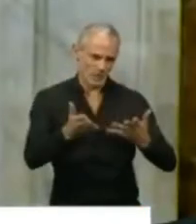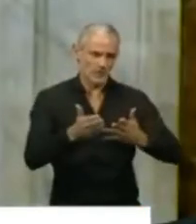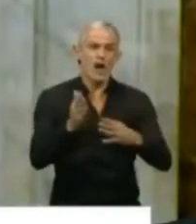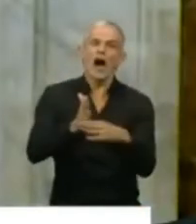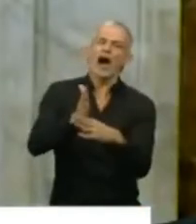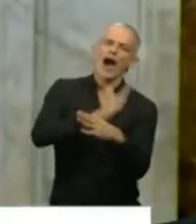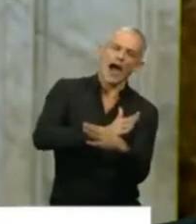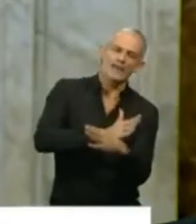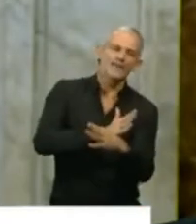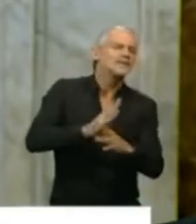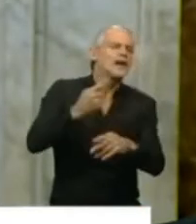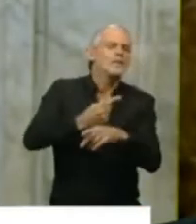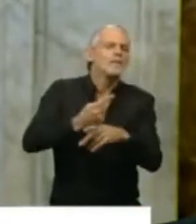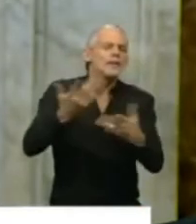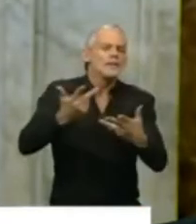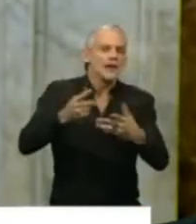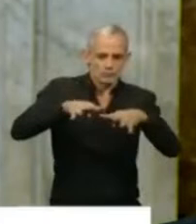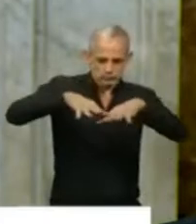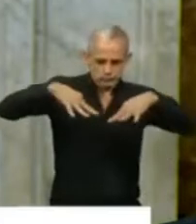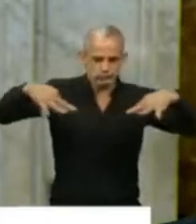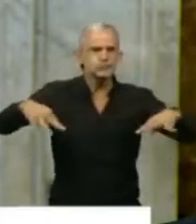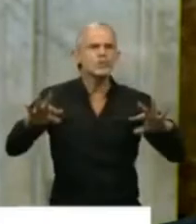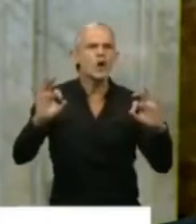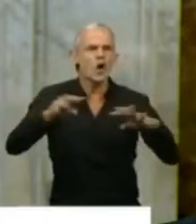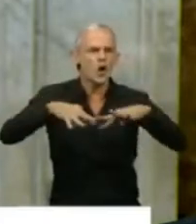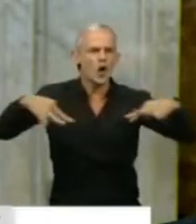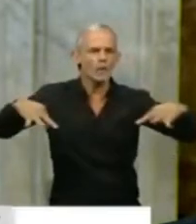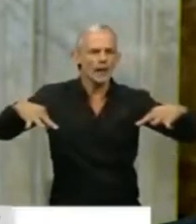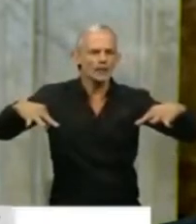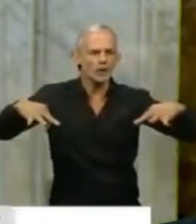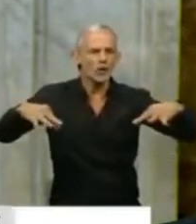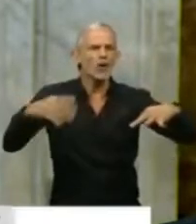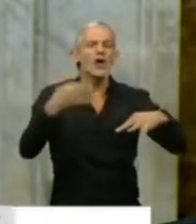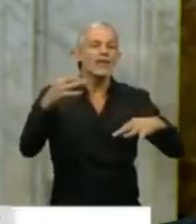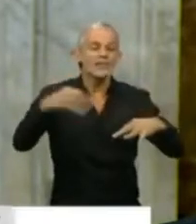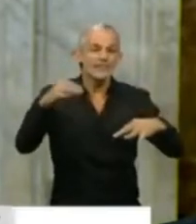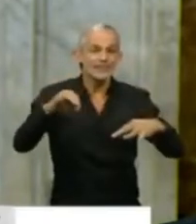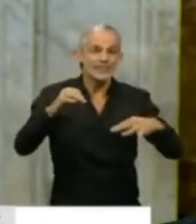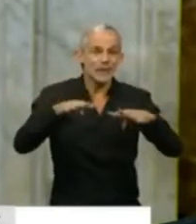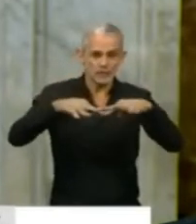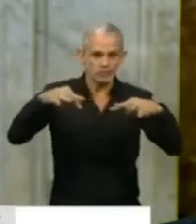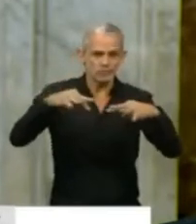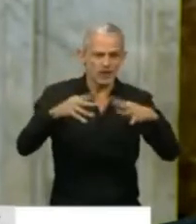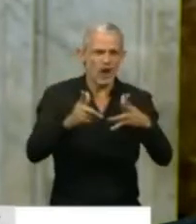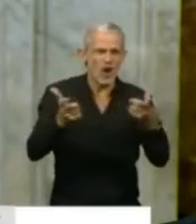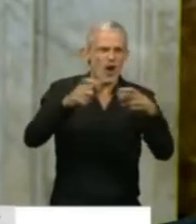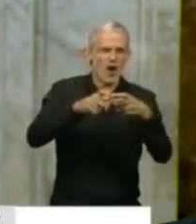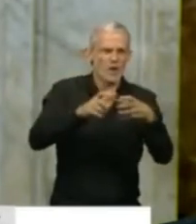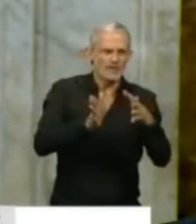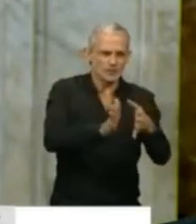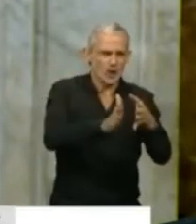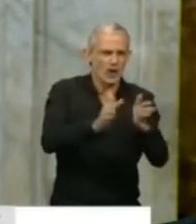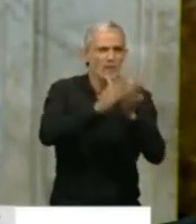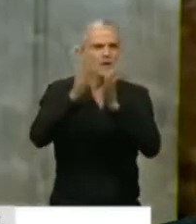vamos primero como pleno, como cuerpo, a dejar de tener la Cámara en comisión y por lo tanto a mano